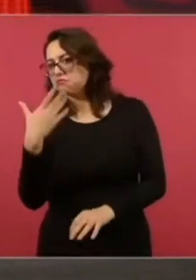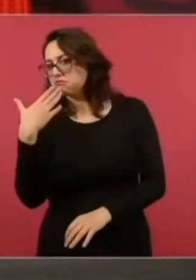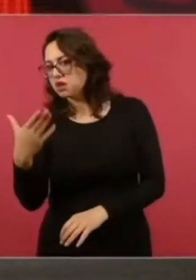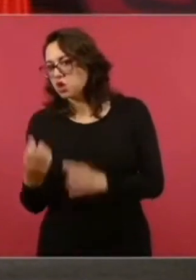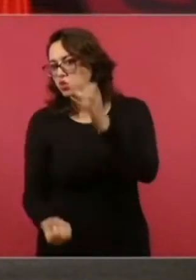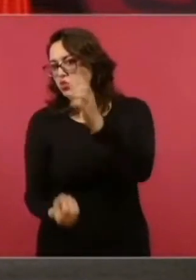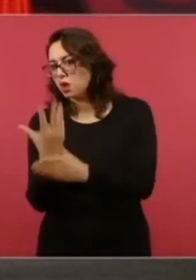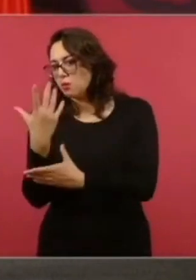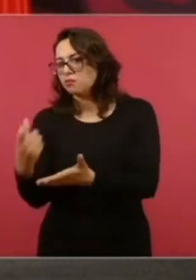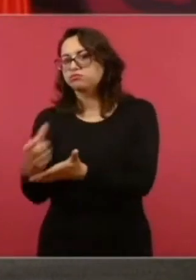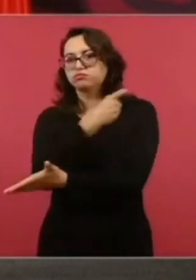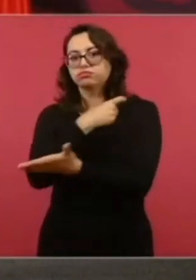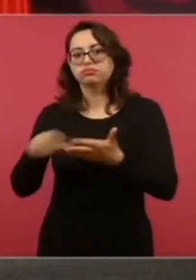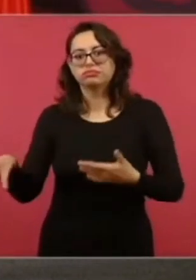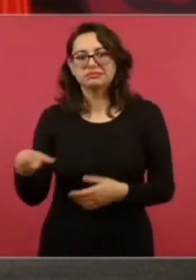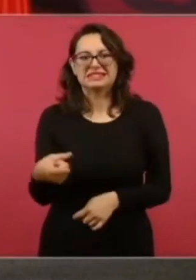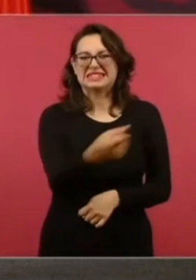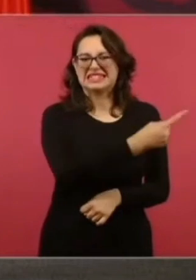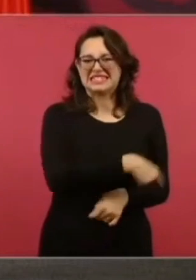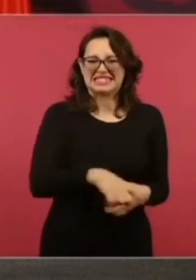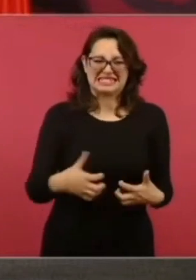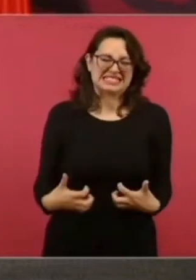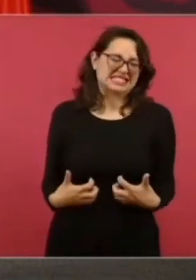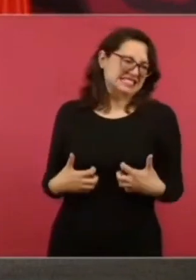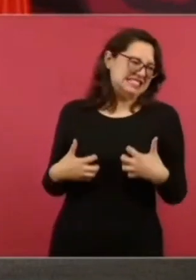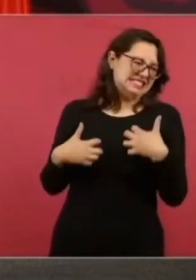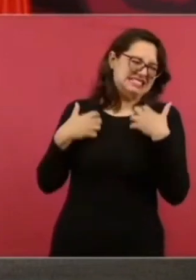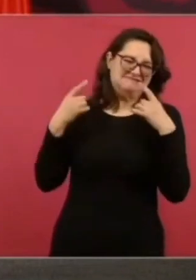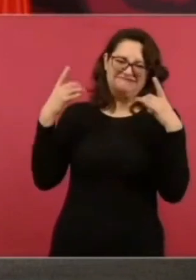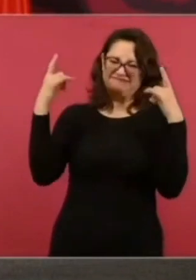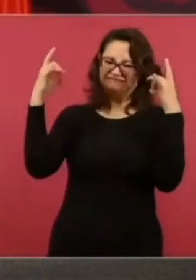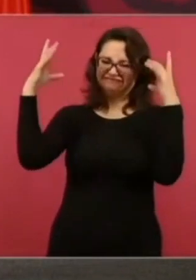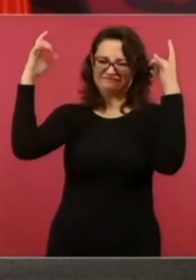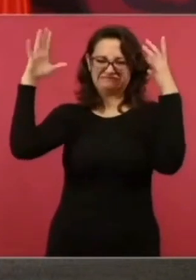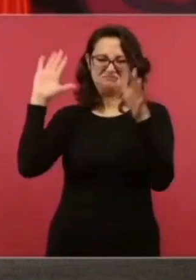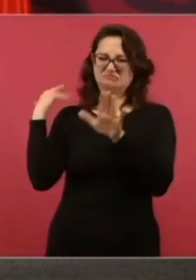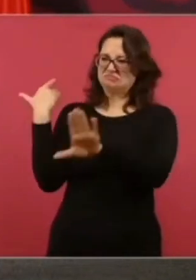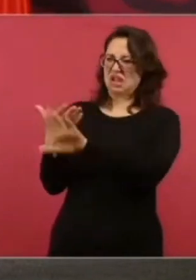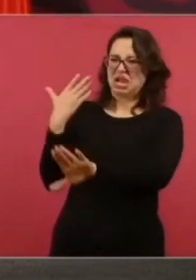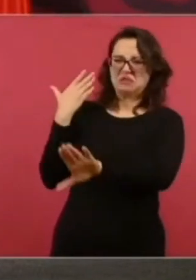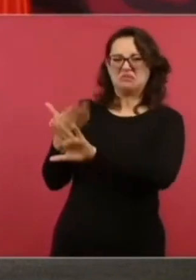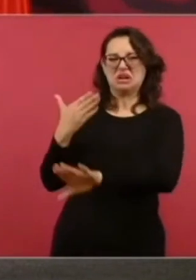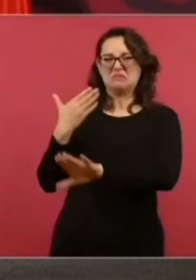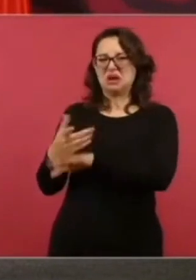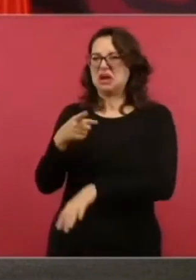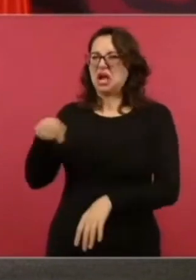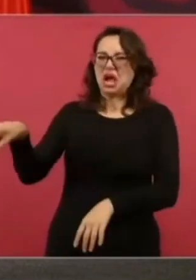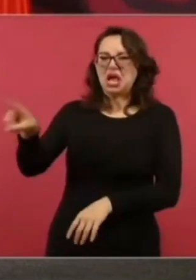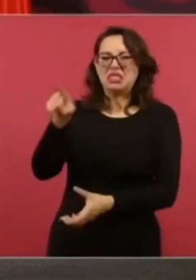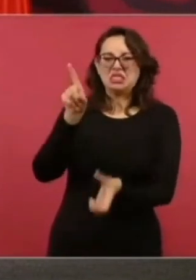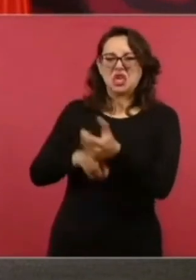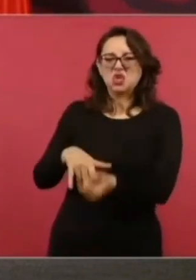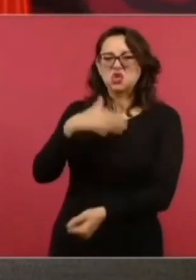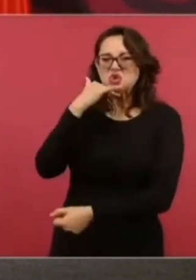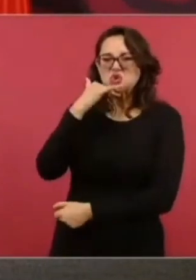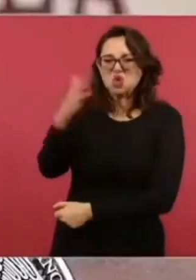tipo de trascendidos como una denuncia de corrupción que no existe. El PAN,